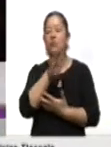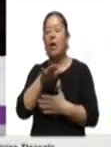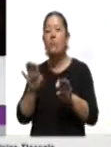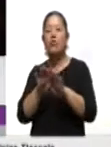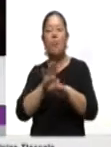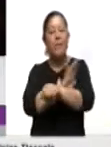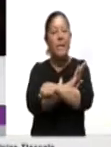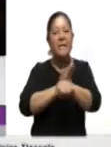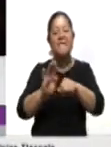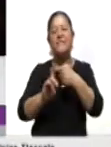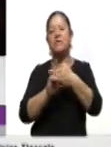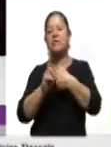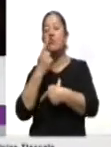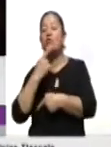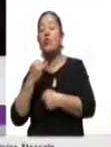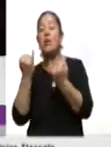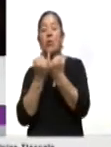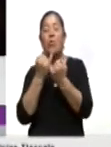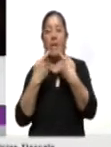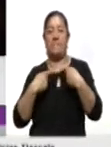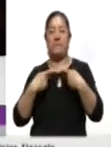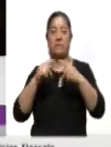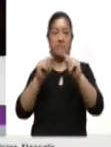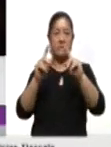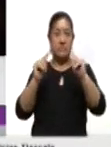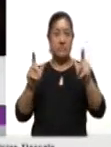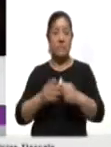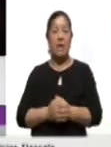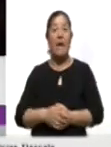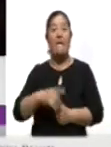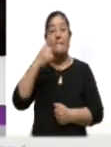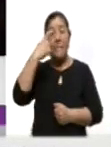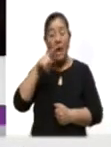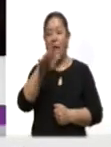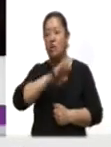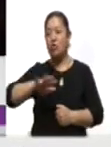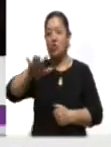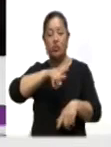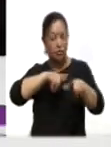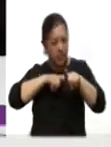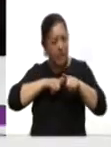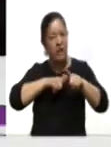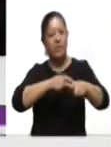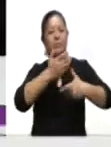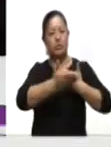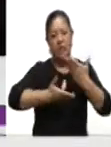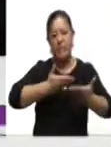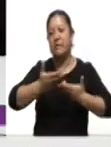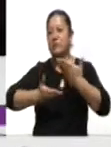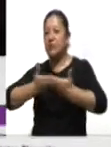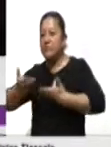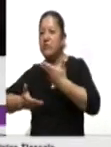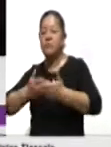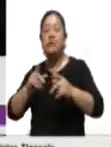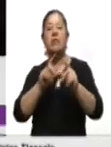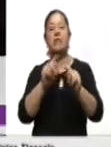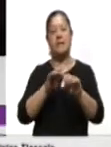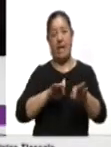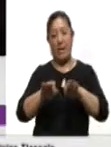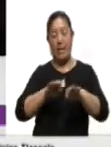institución y a todos los tlaxcaltecas para poder seguir brindando el servicio los 365